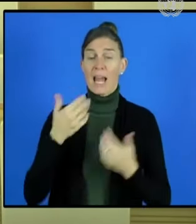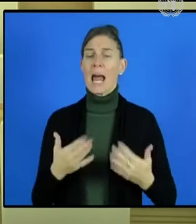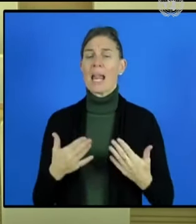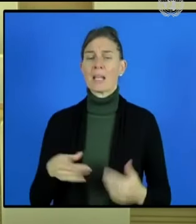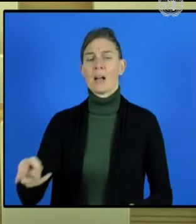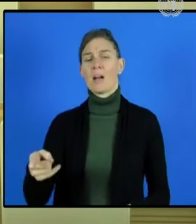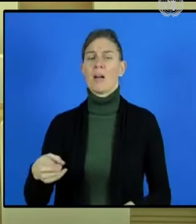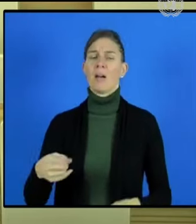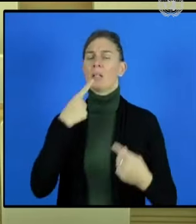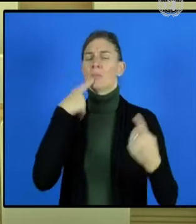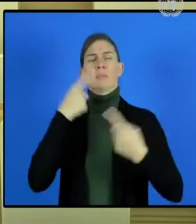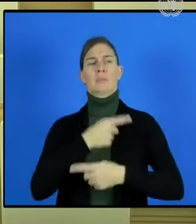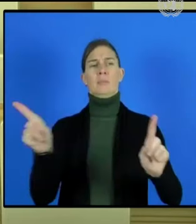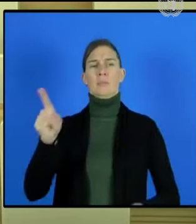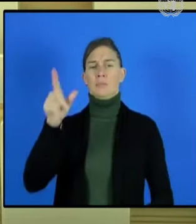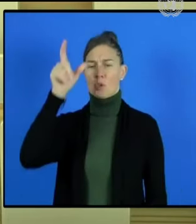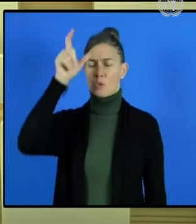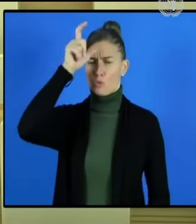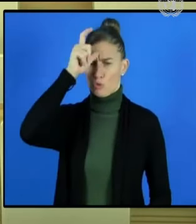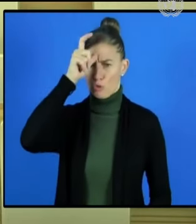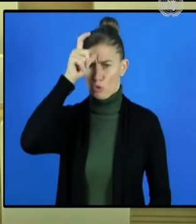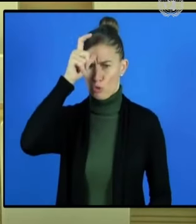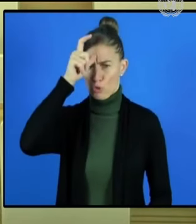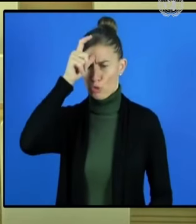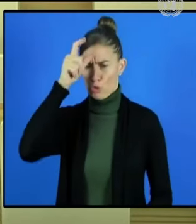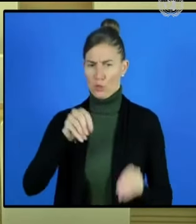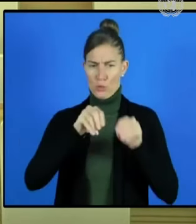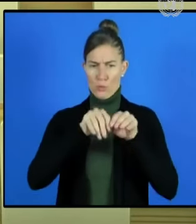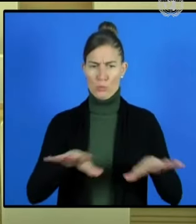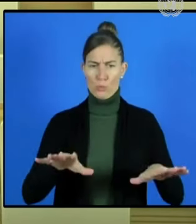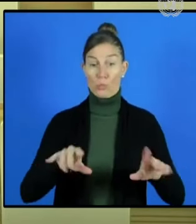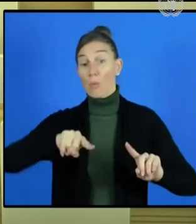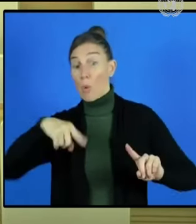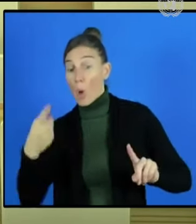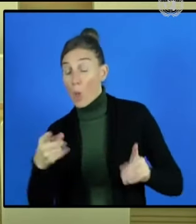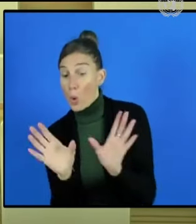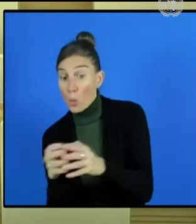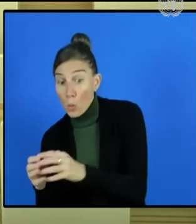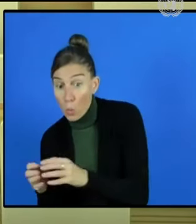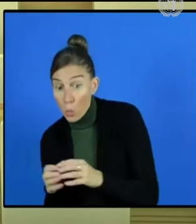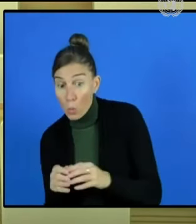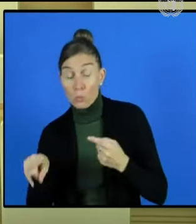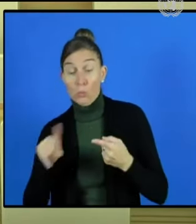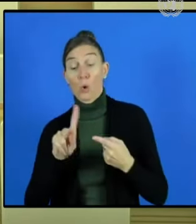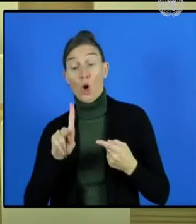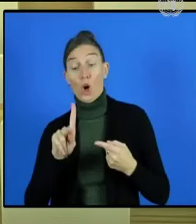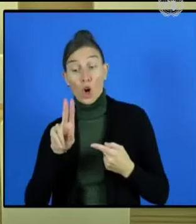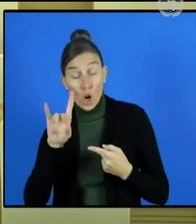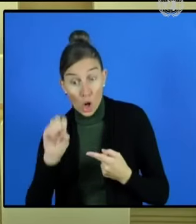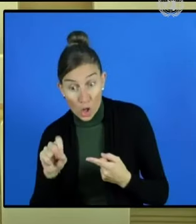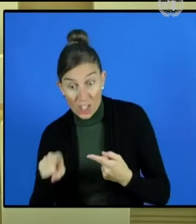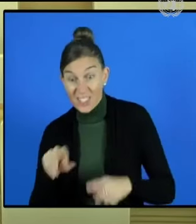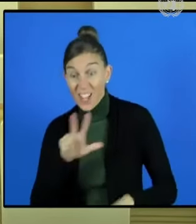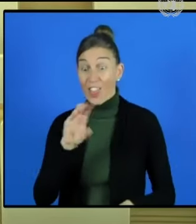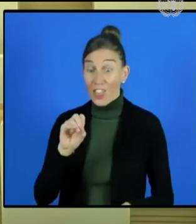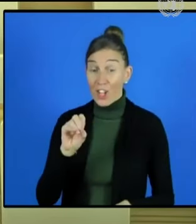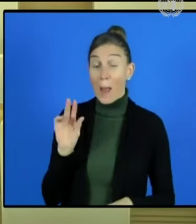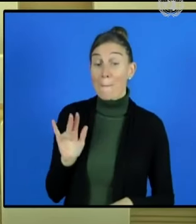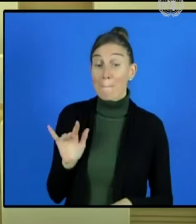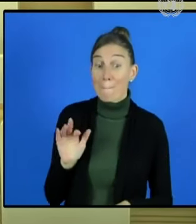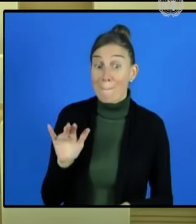Otros grupos nacionales no turcos, incluyendo a los kurdos, que constituyen más de 30 millones de la población en Turquía,